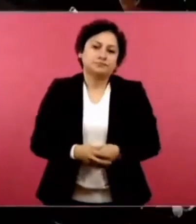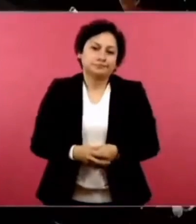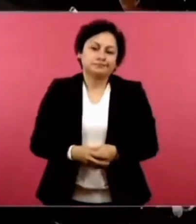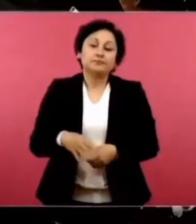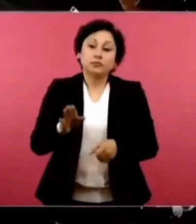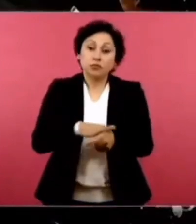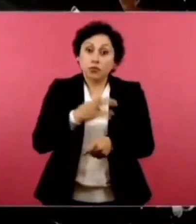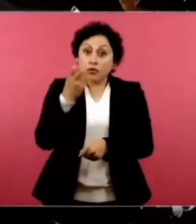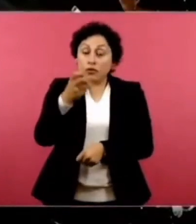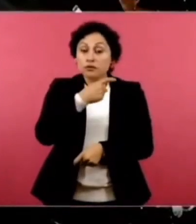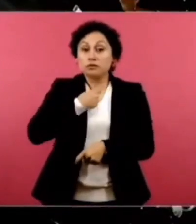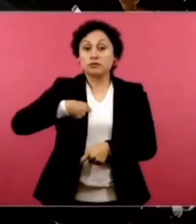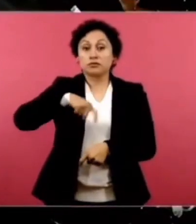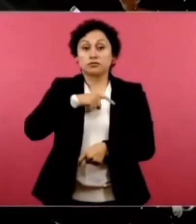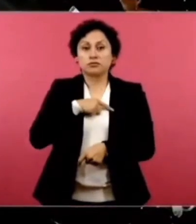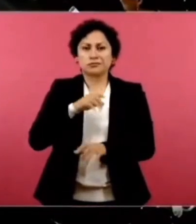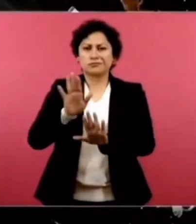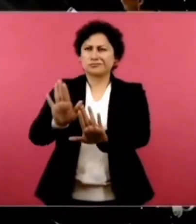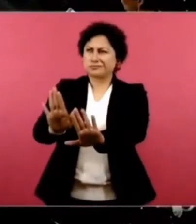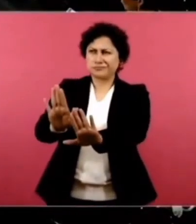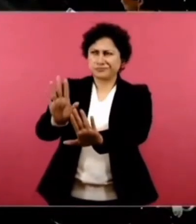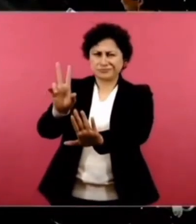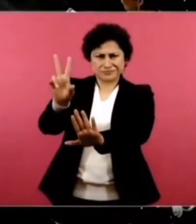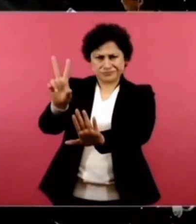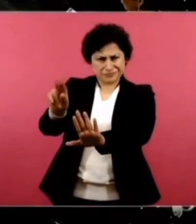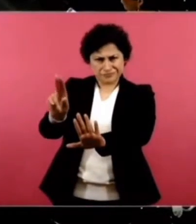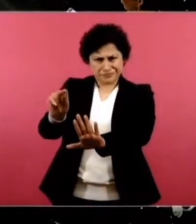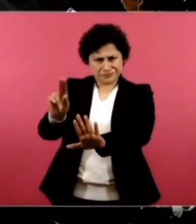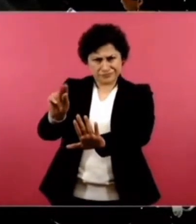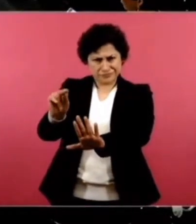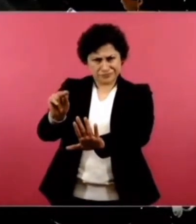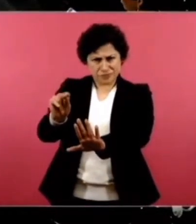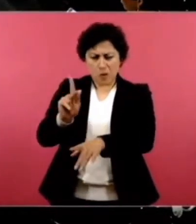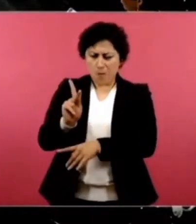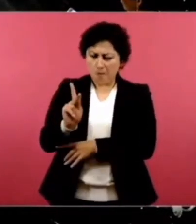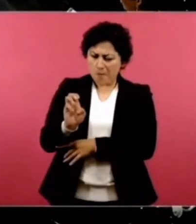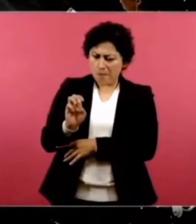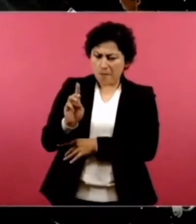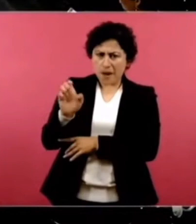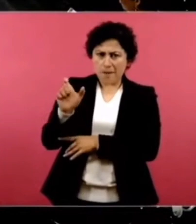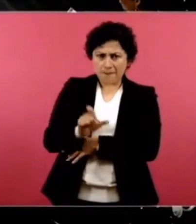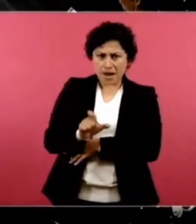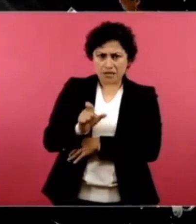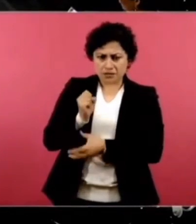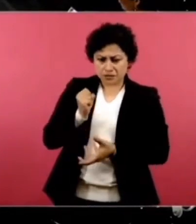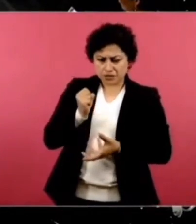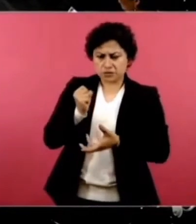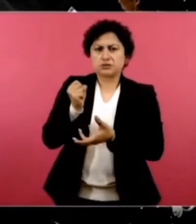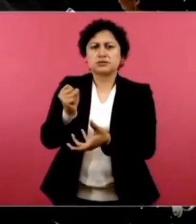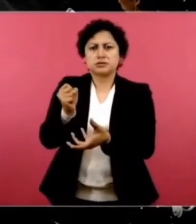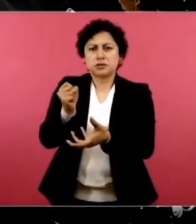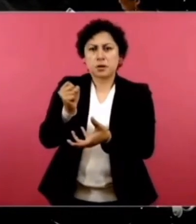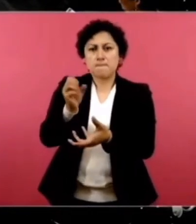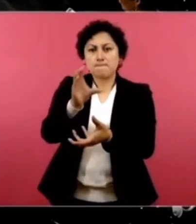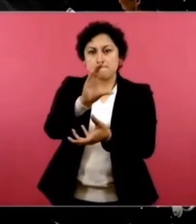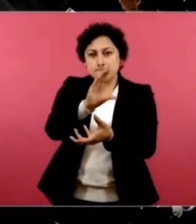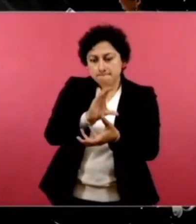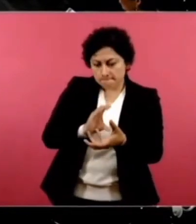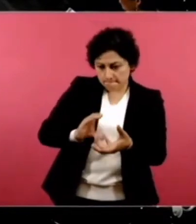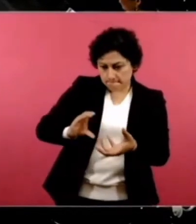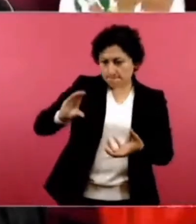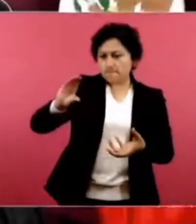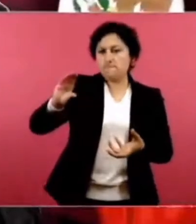La mitad de la inversión de Pemex en el periodo neoliberal se